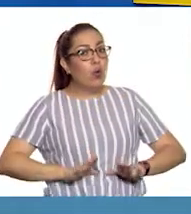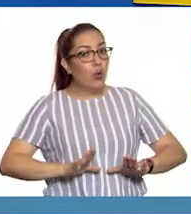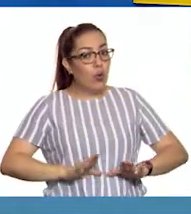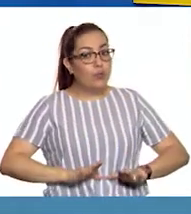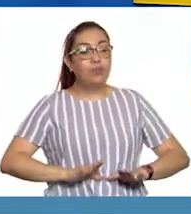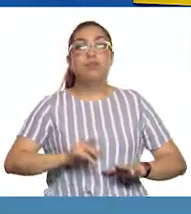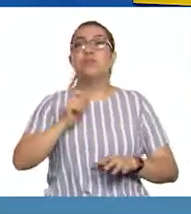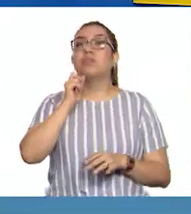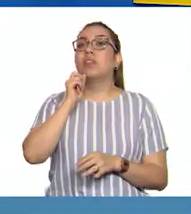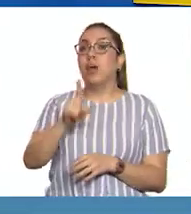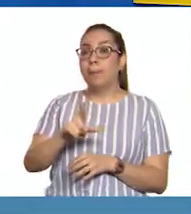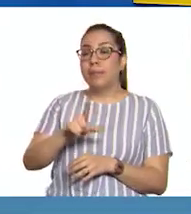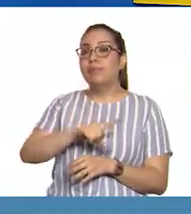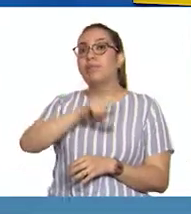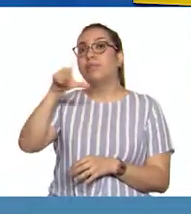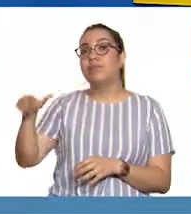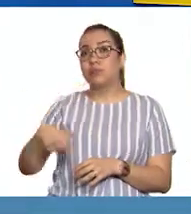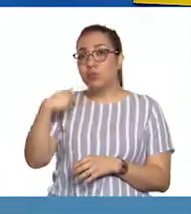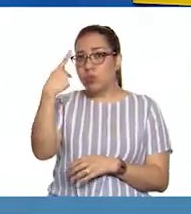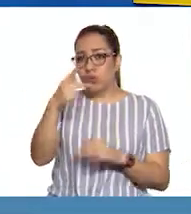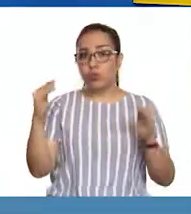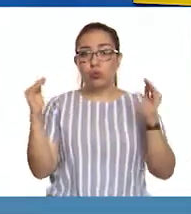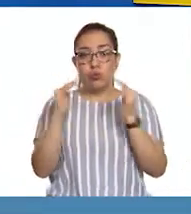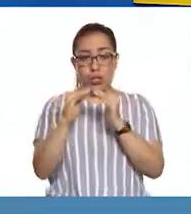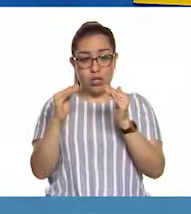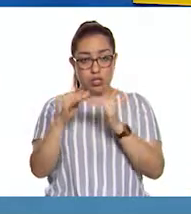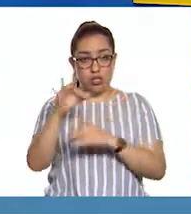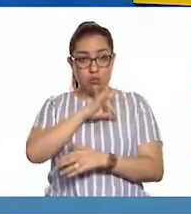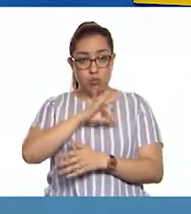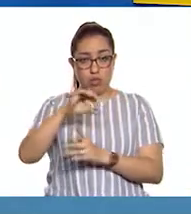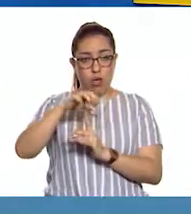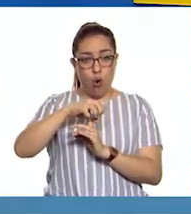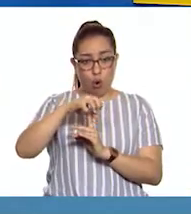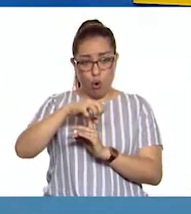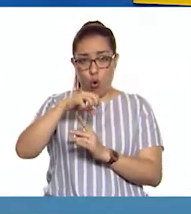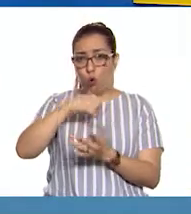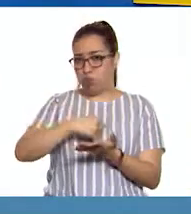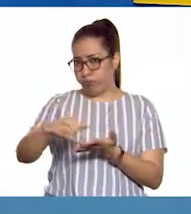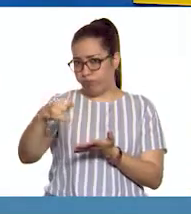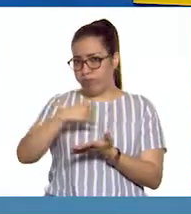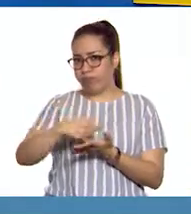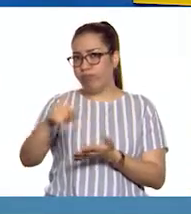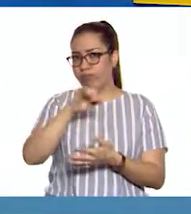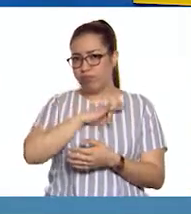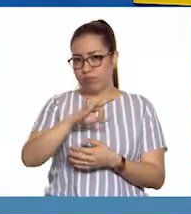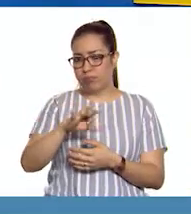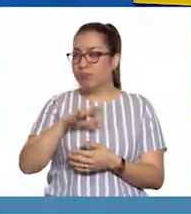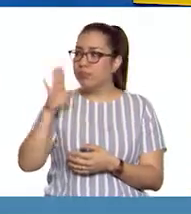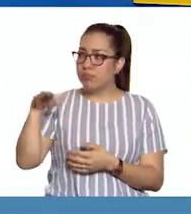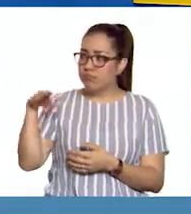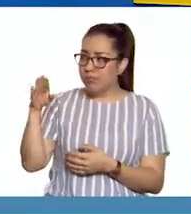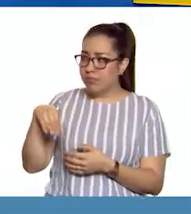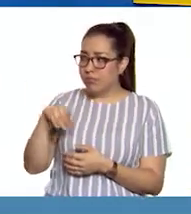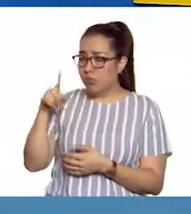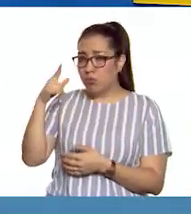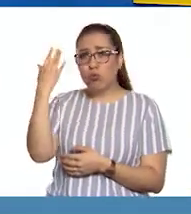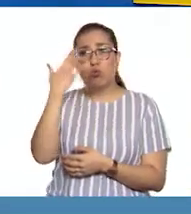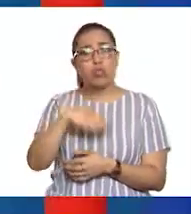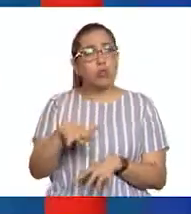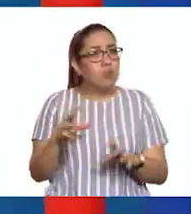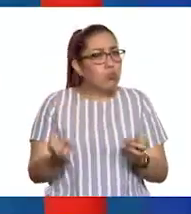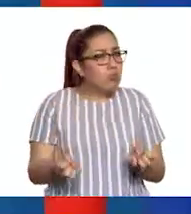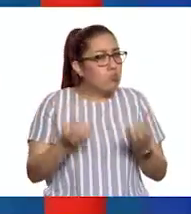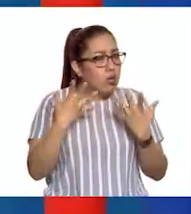cultivar hongos comestibles en casa. Juan Carlos, ¿cuántos tipos de hongos conoces? Entonces,